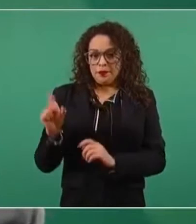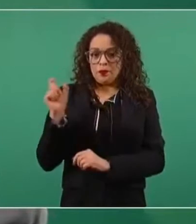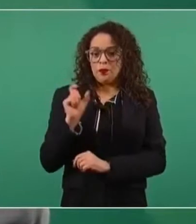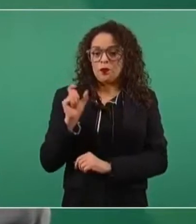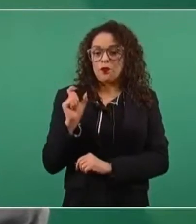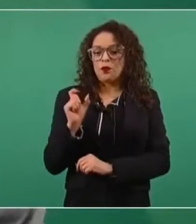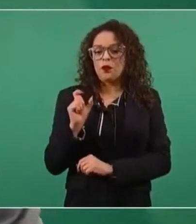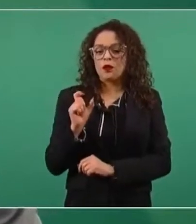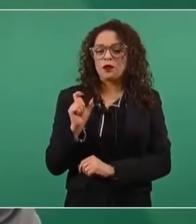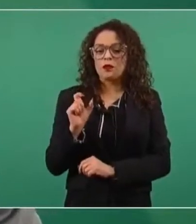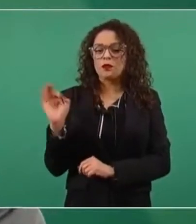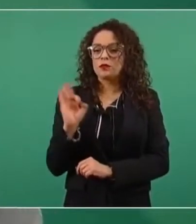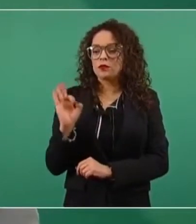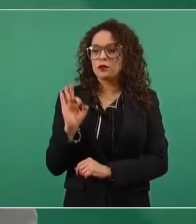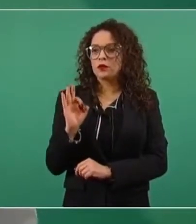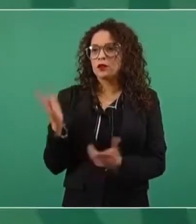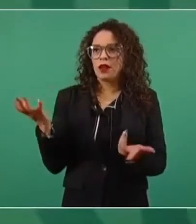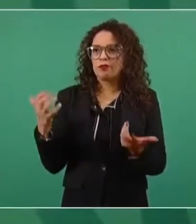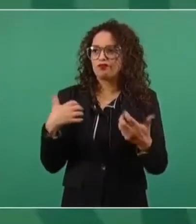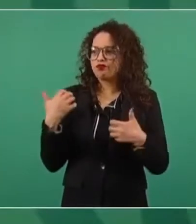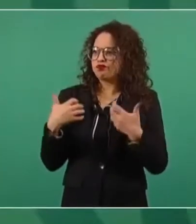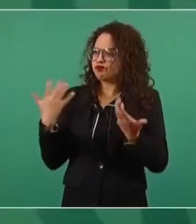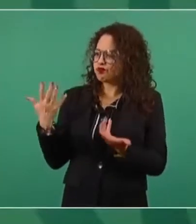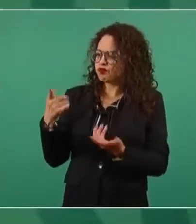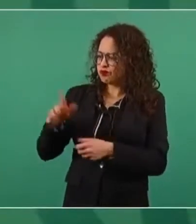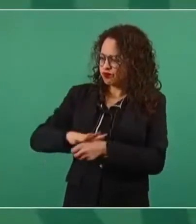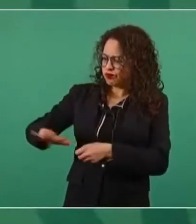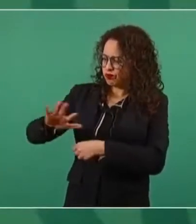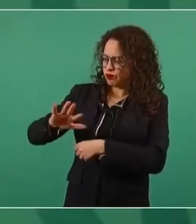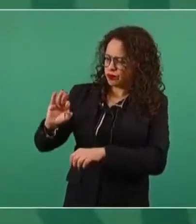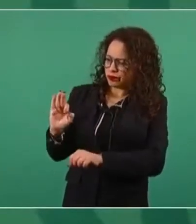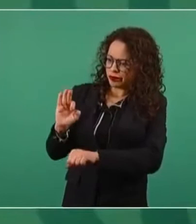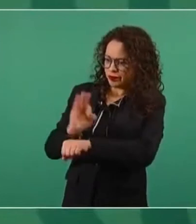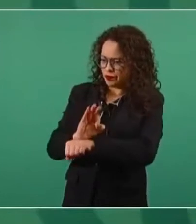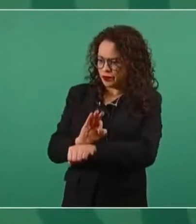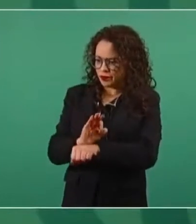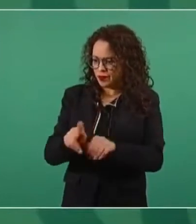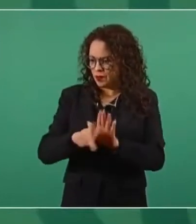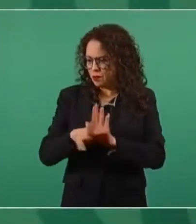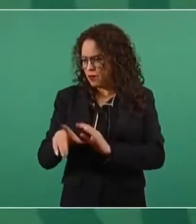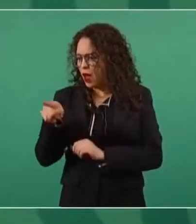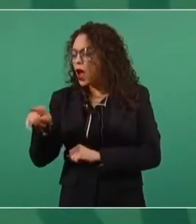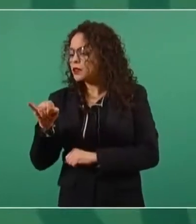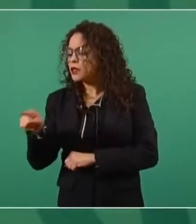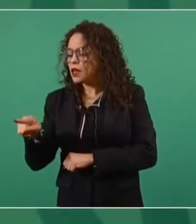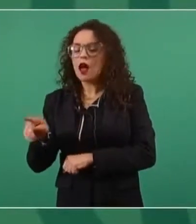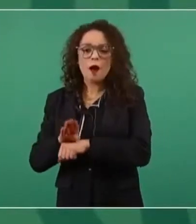pues hay periódicos que defienden un movimiento, pero ya se sabe